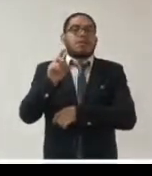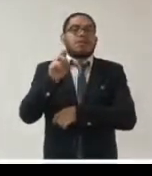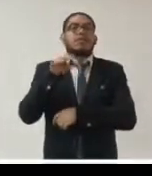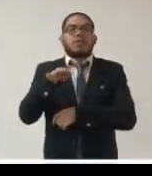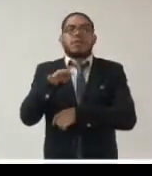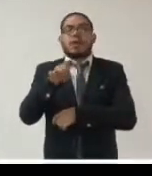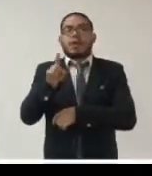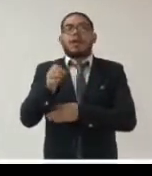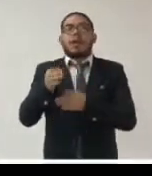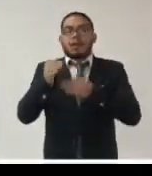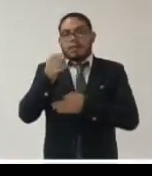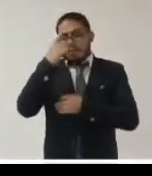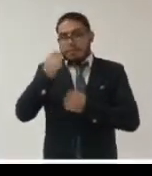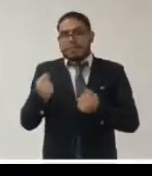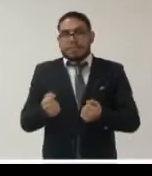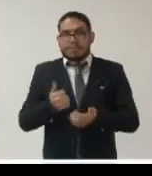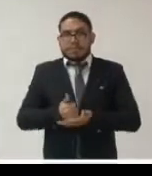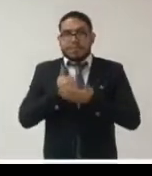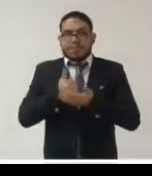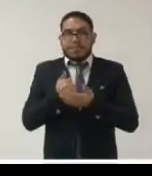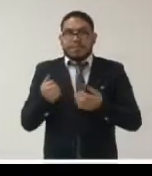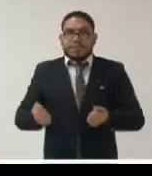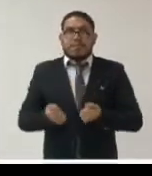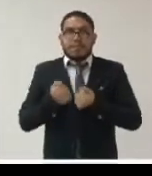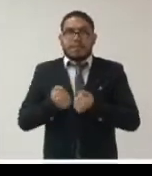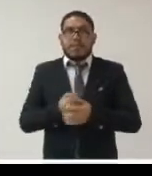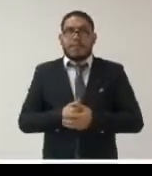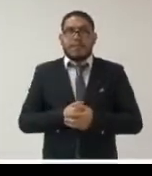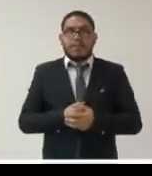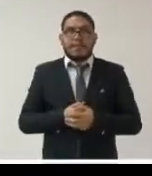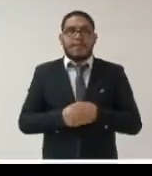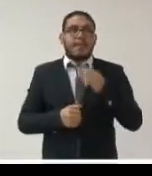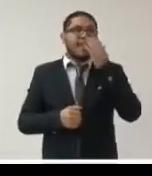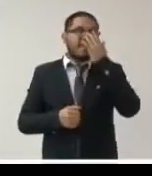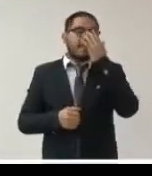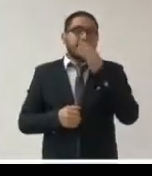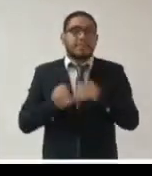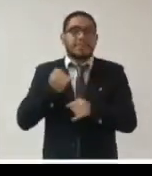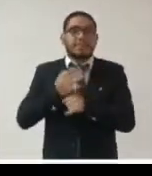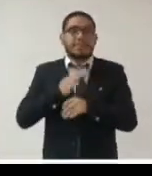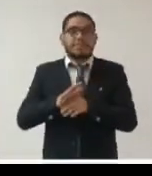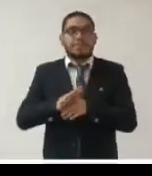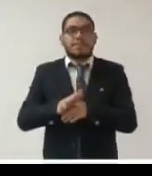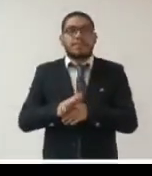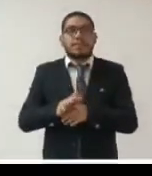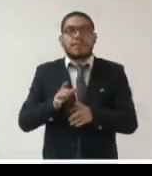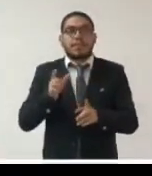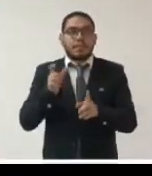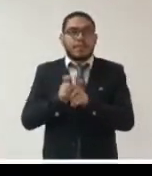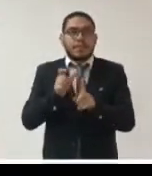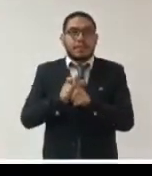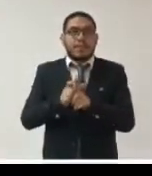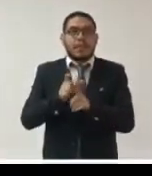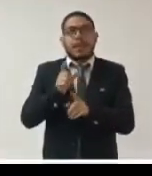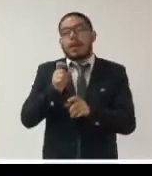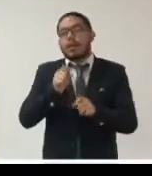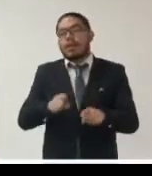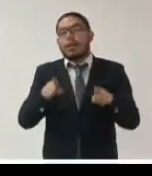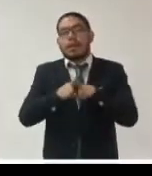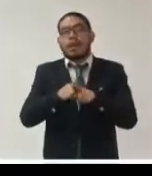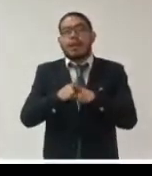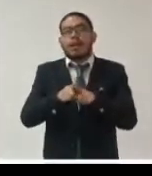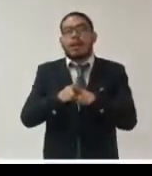fortalecer a la sociedad los derechos fundamentales de acceso a la información y de protección de datos personales así como la